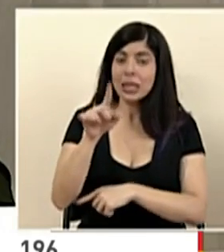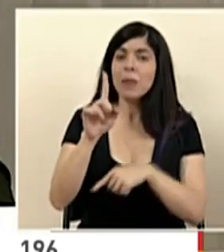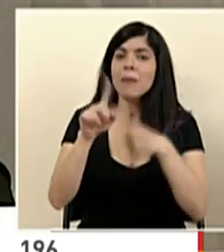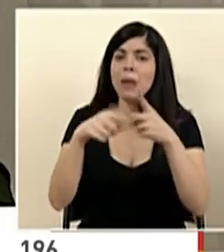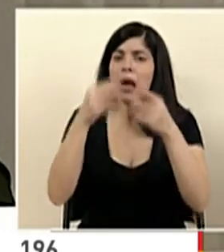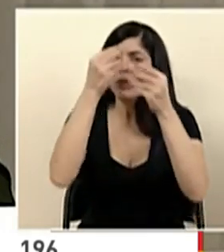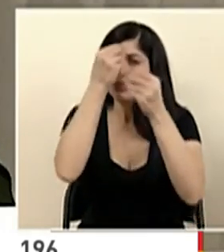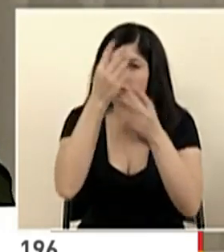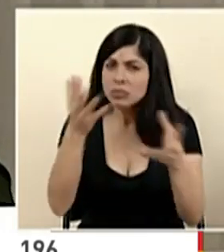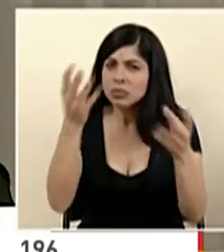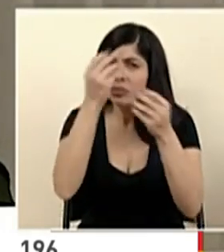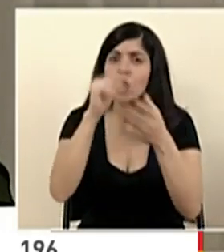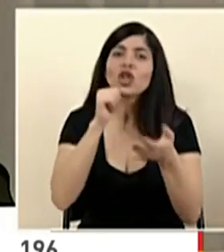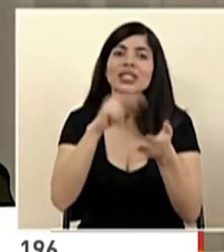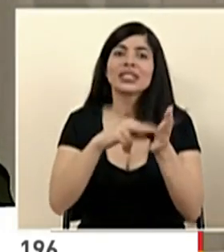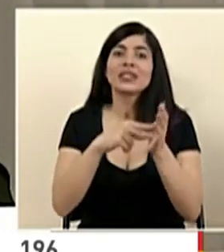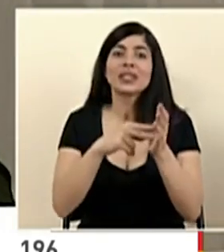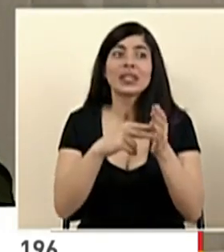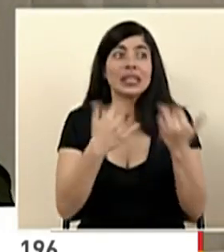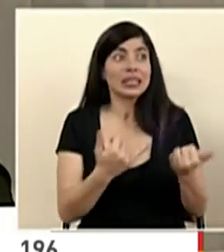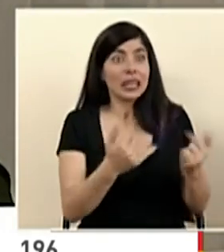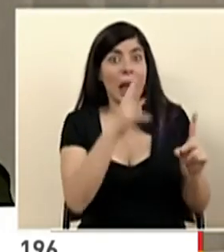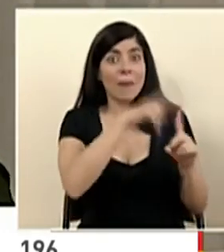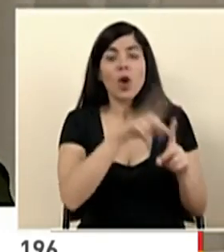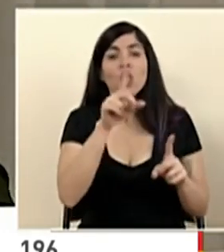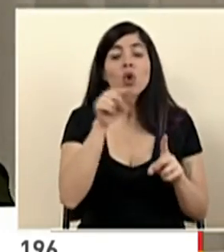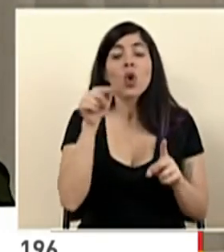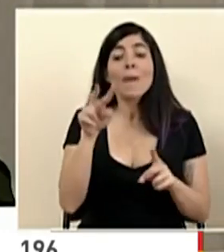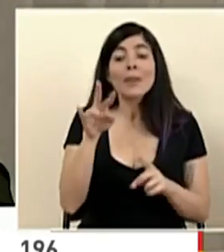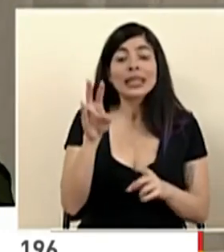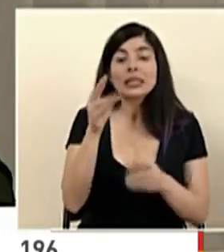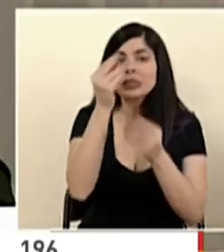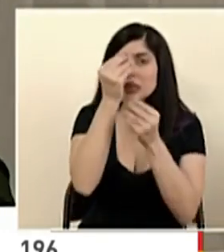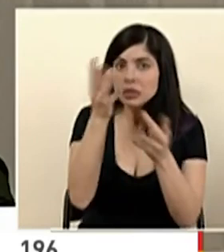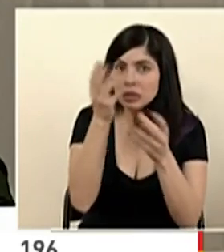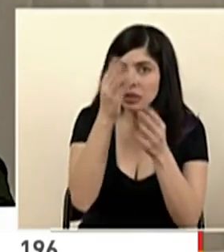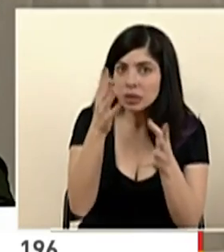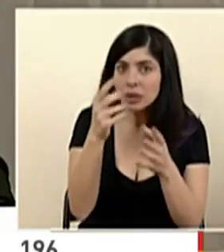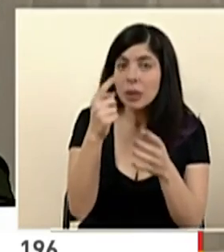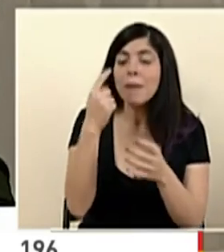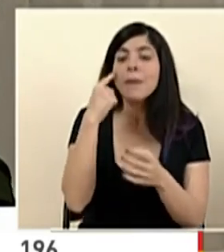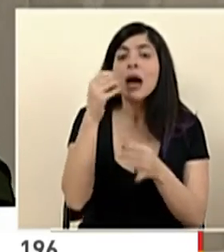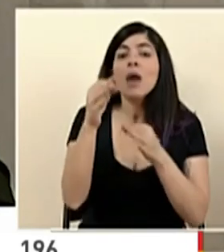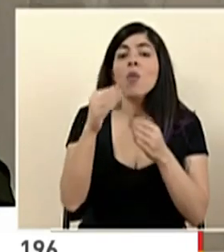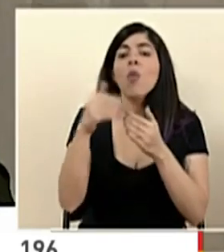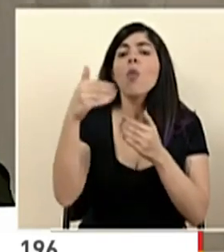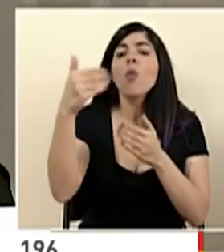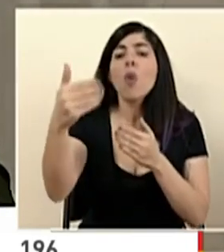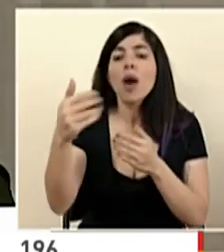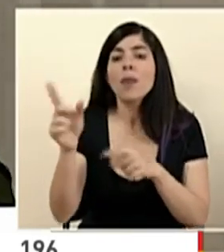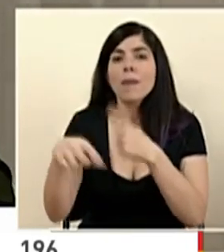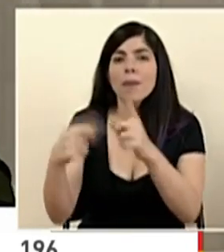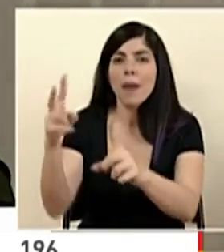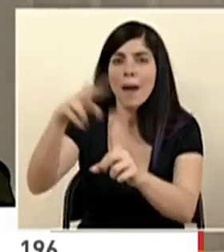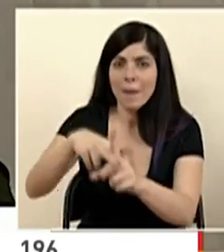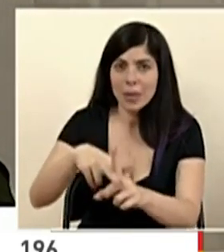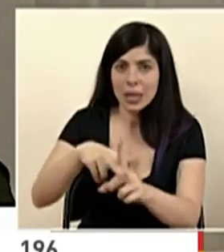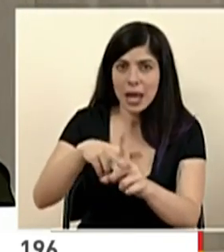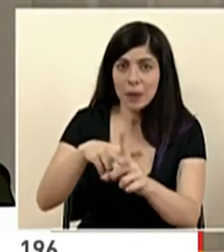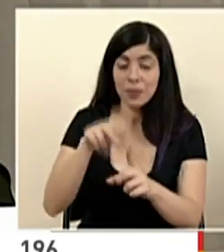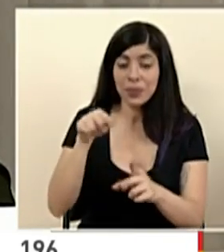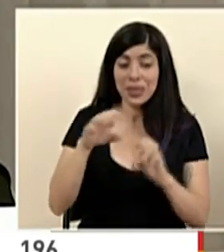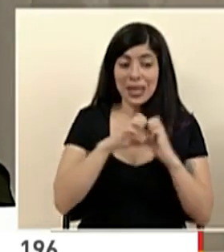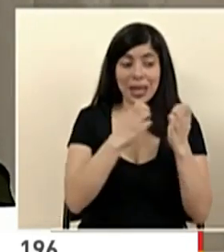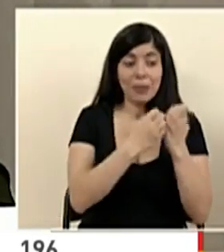hacen los anuncios, no es que cambien medidas, se hacen anuncios para ver cuándo vendrán esas próximas medidas que los